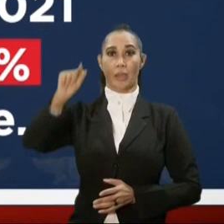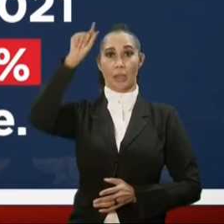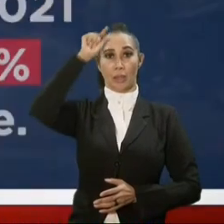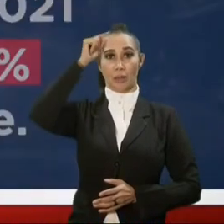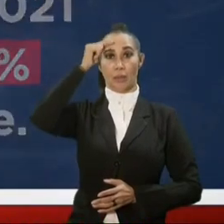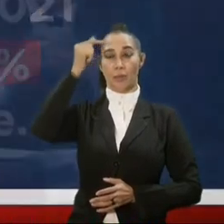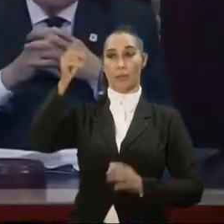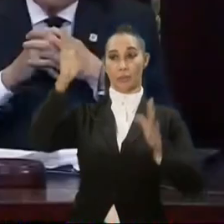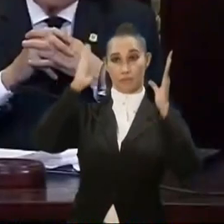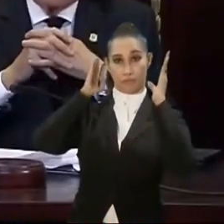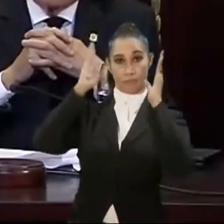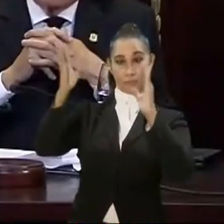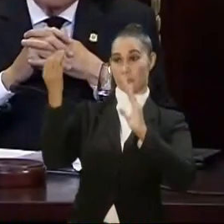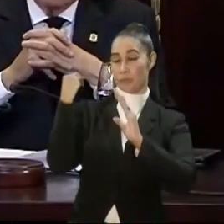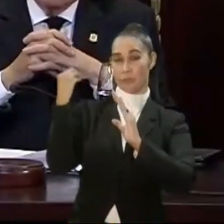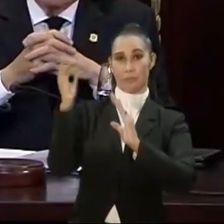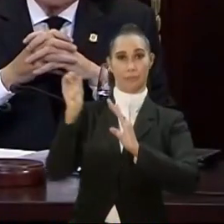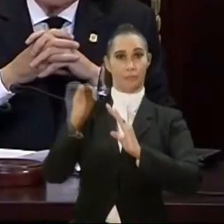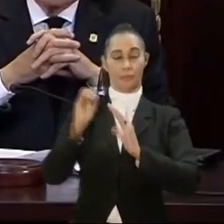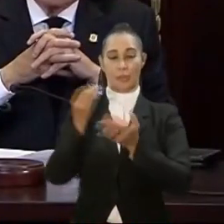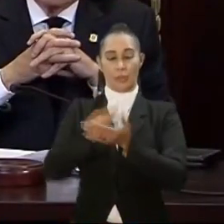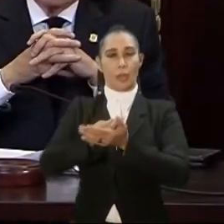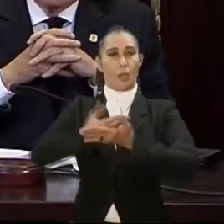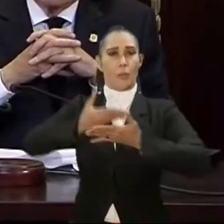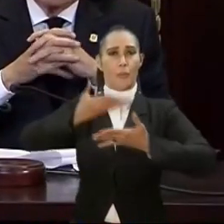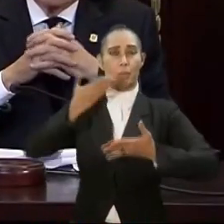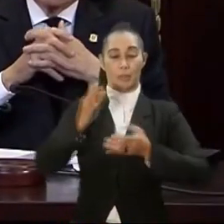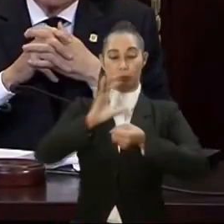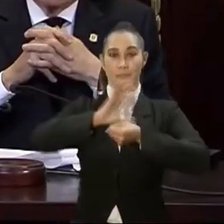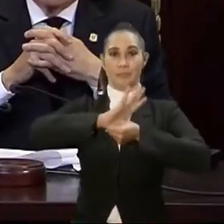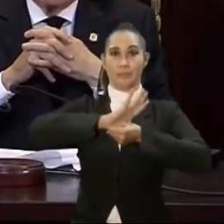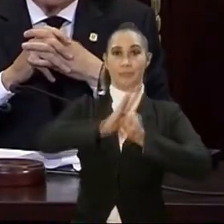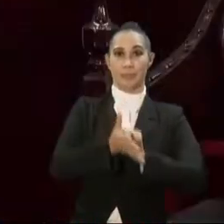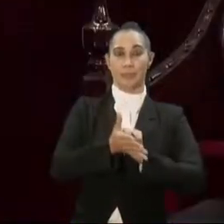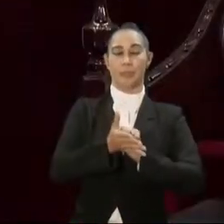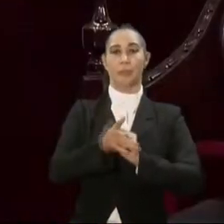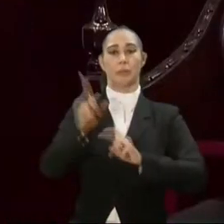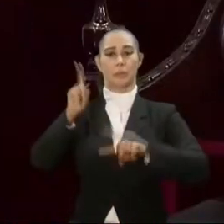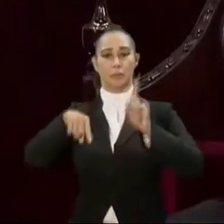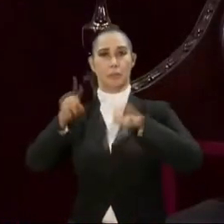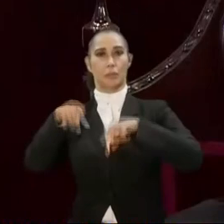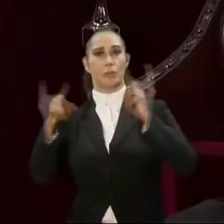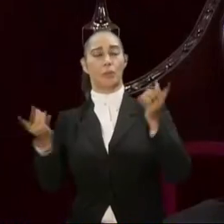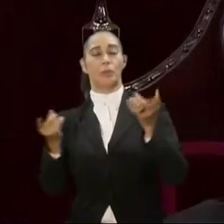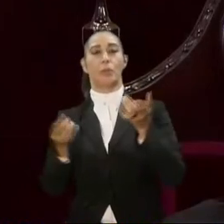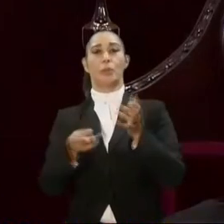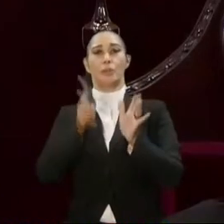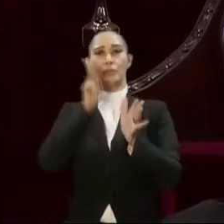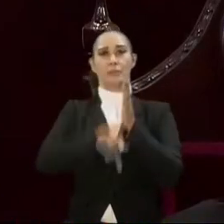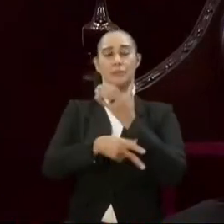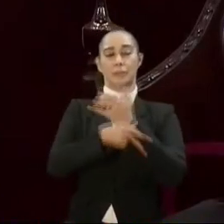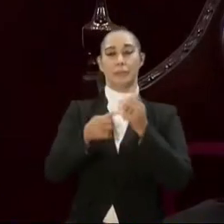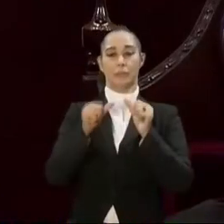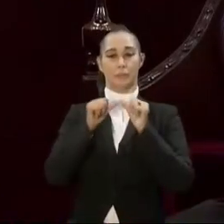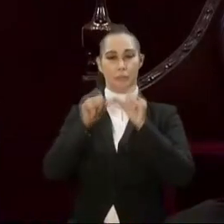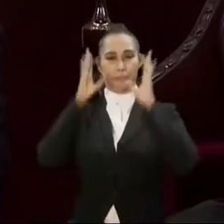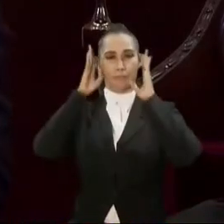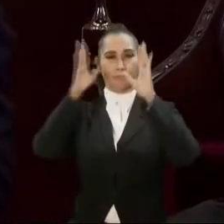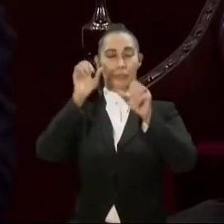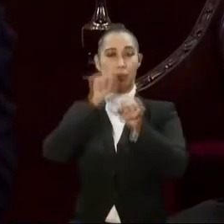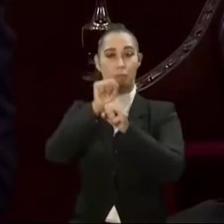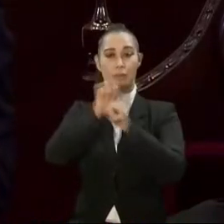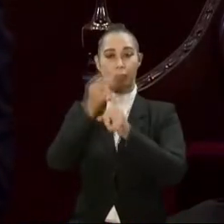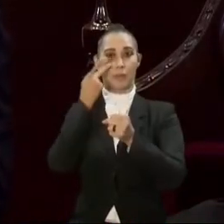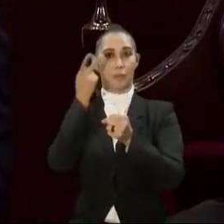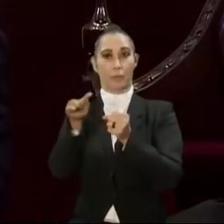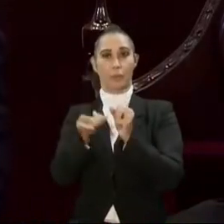preocupación de los dominicanos ante el aumento desde el final de la pandemia de algunos de los delitos más graves y está trabajando cada día